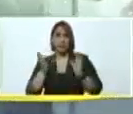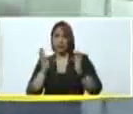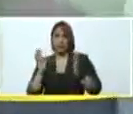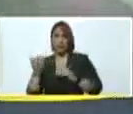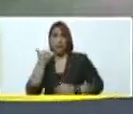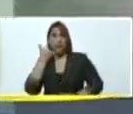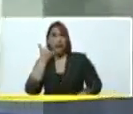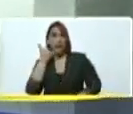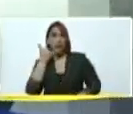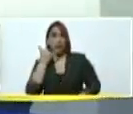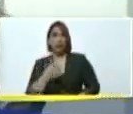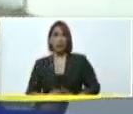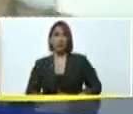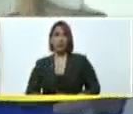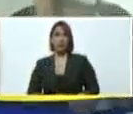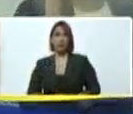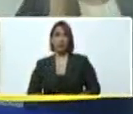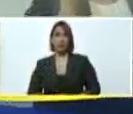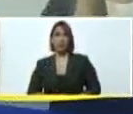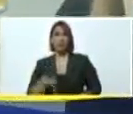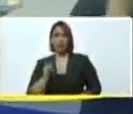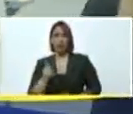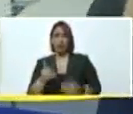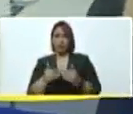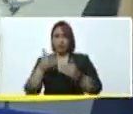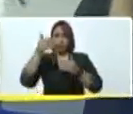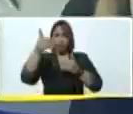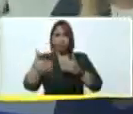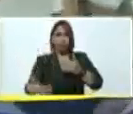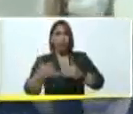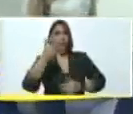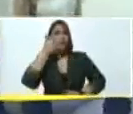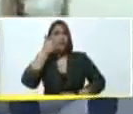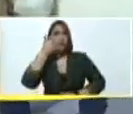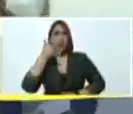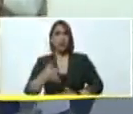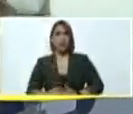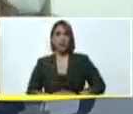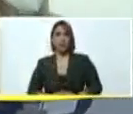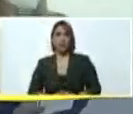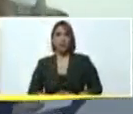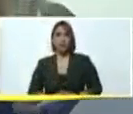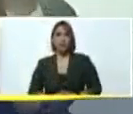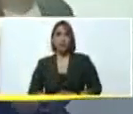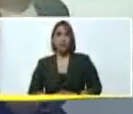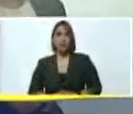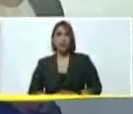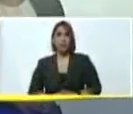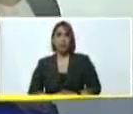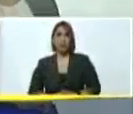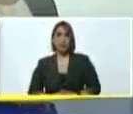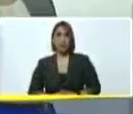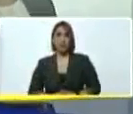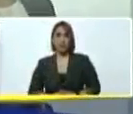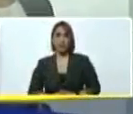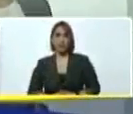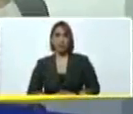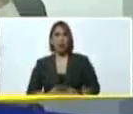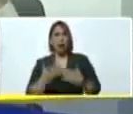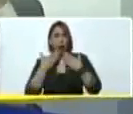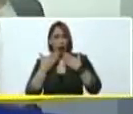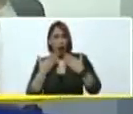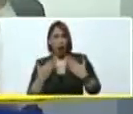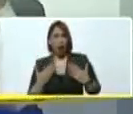teléfono por el intercomunicador que está afuera. Qué belleza. De verdad. Los felicito. Y les agradezco